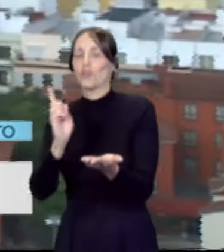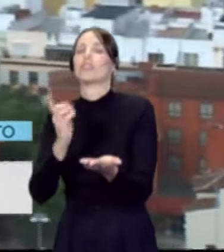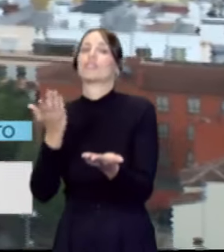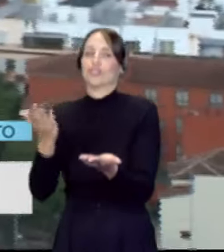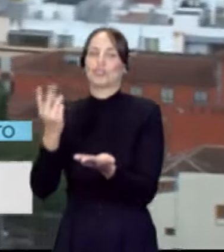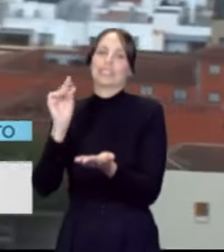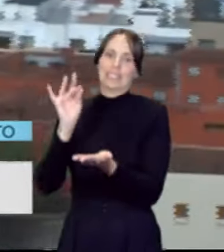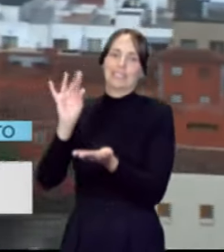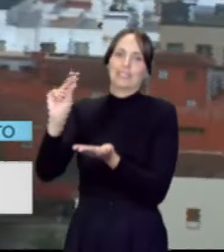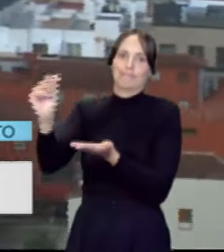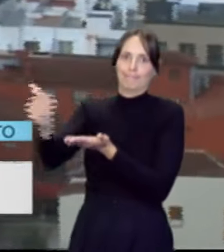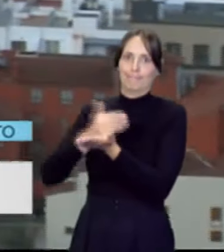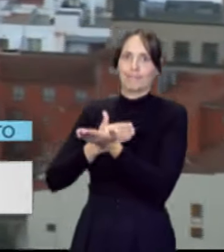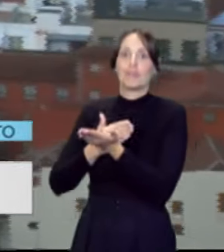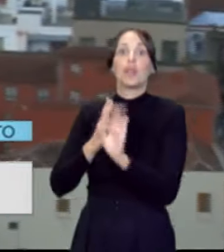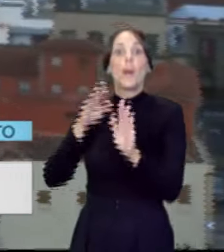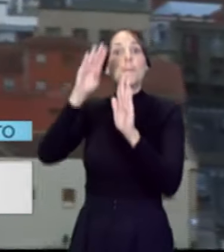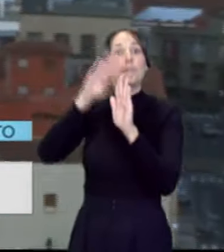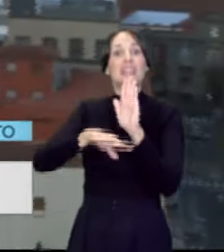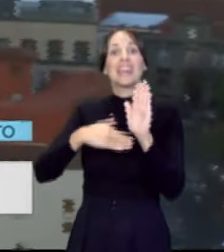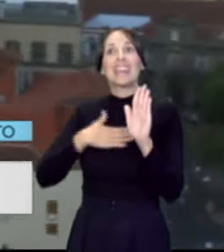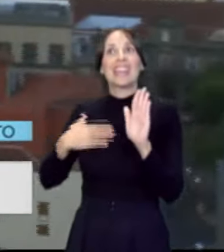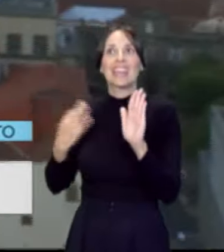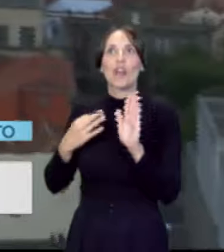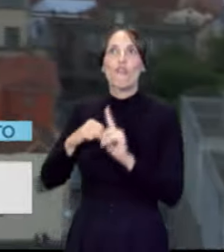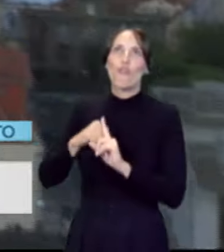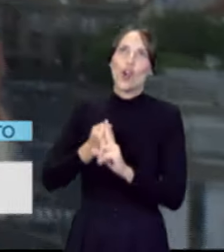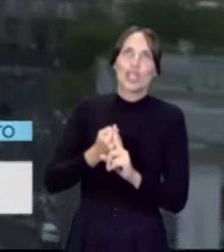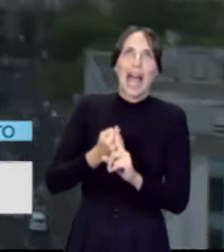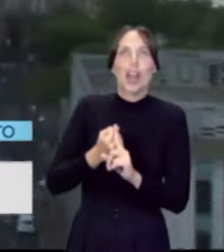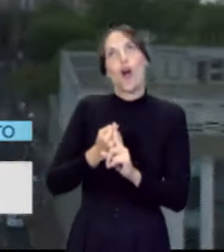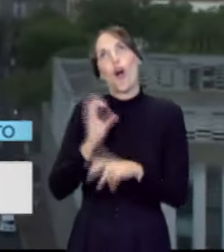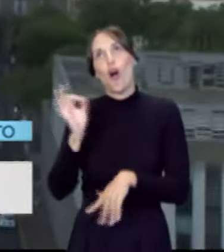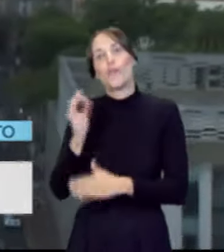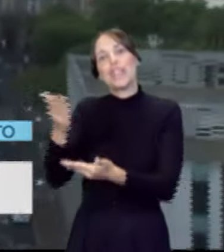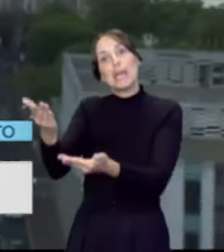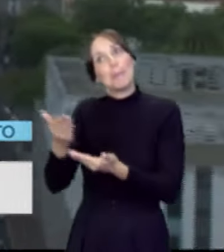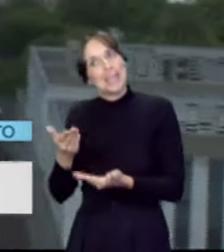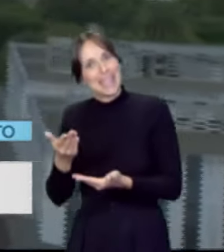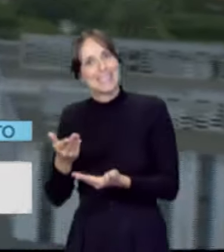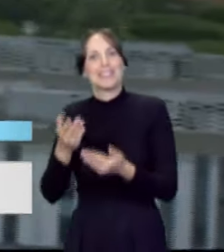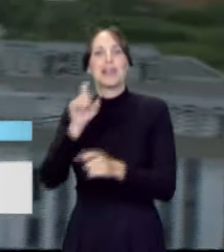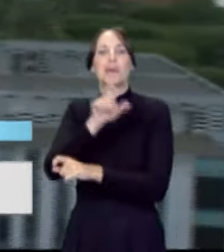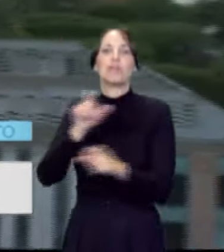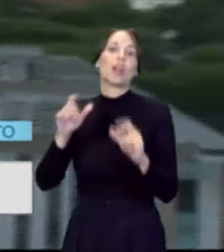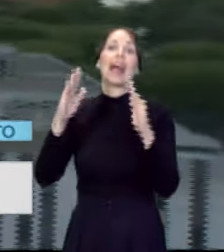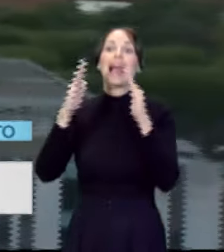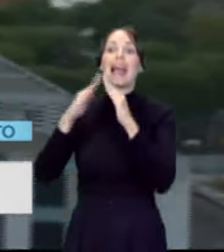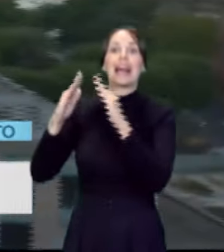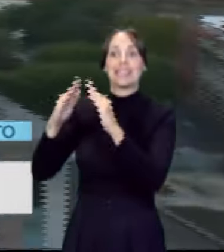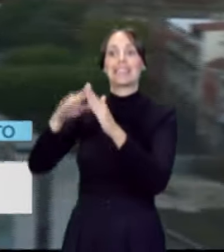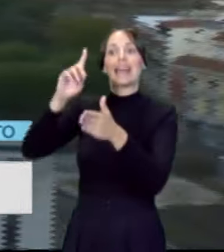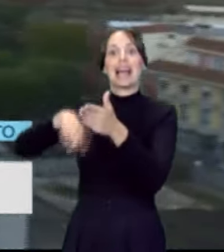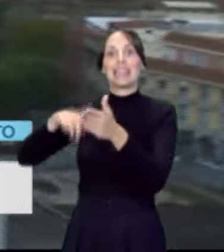pretende esa medida es forzar, invitar, vamos a decirlo así, a los propietarios a que introduzcan esas viviendas en el mercado, ¿verdad?